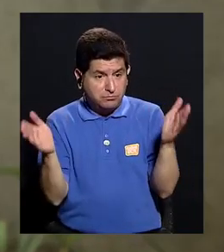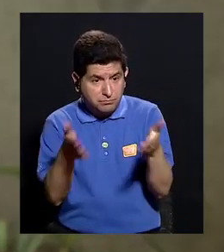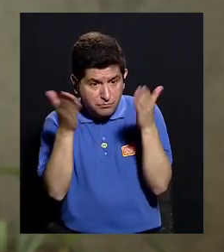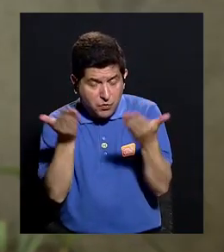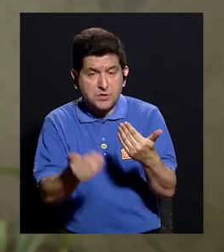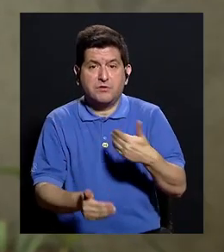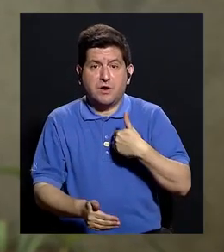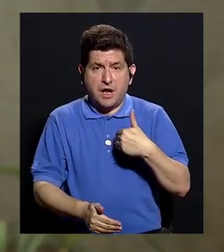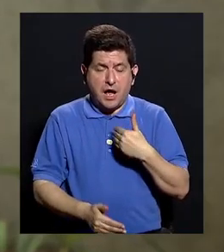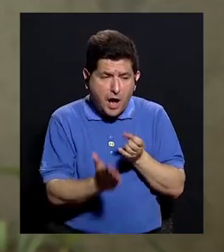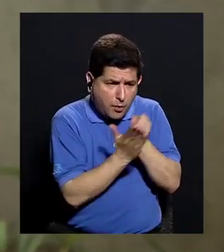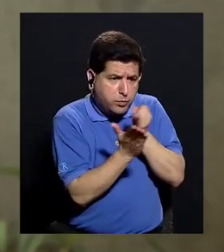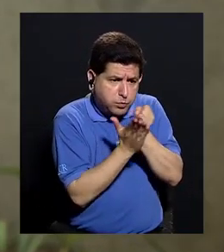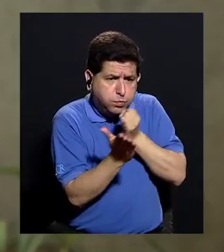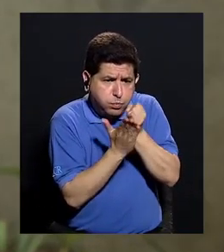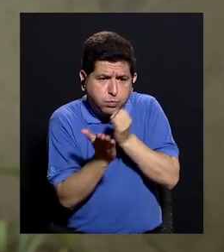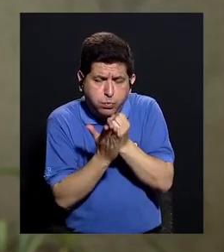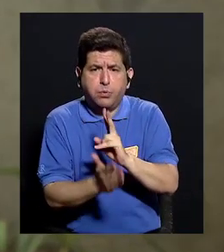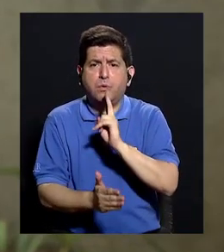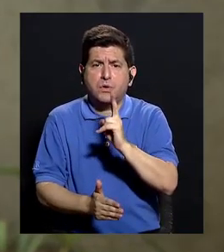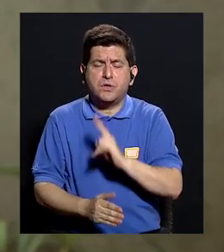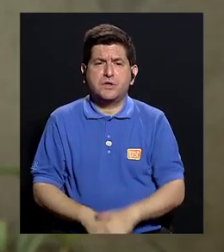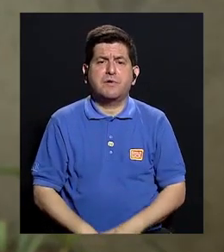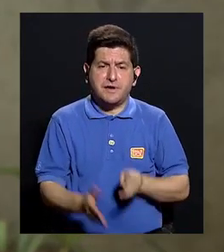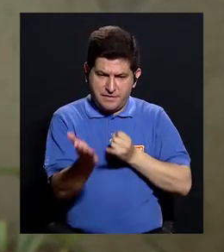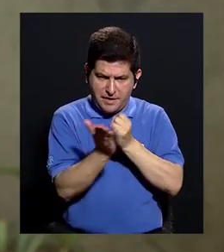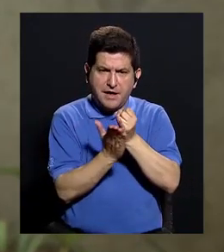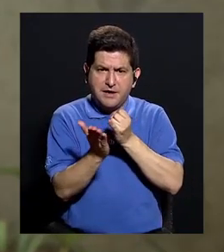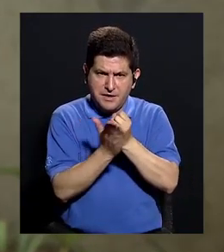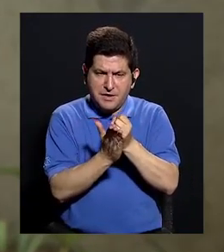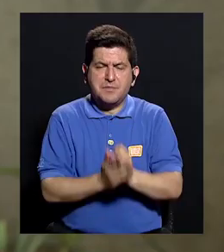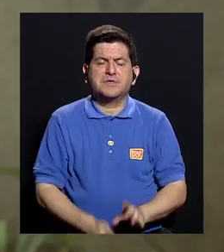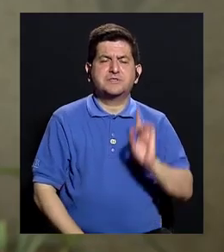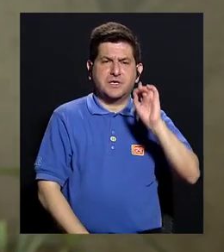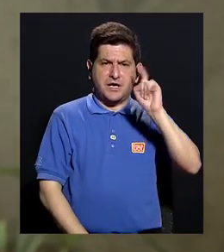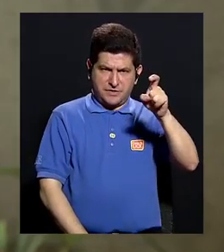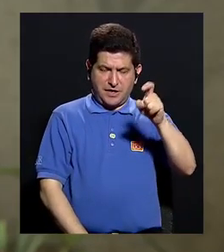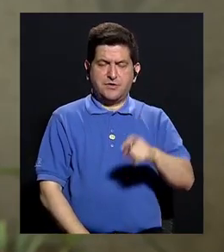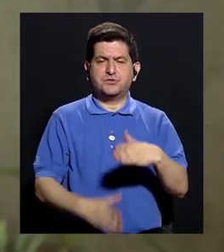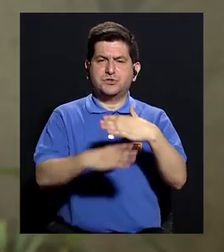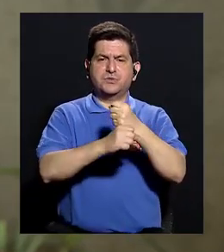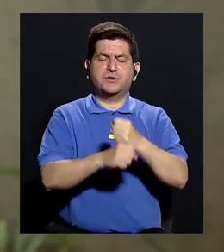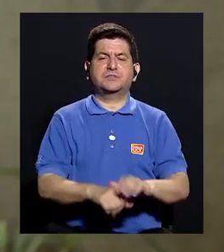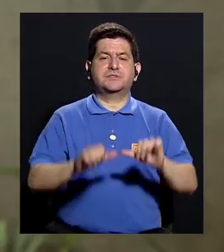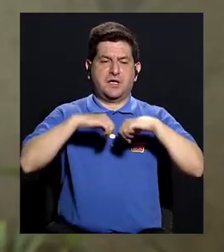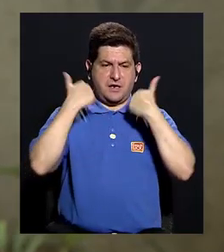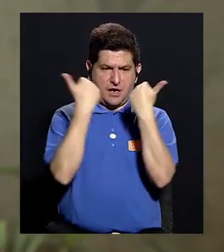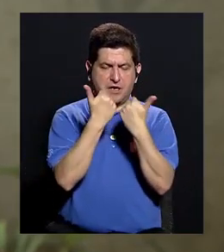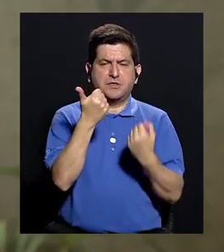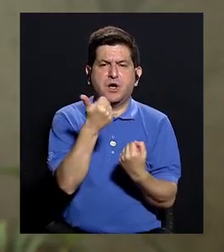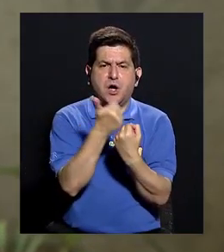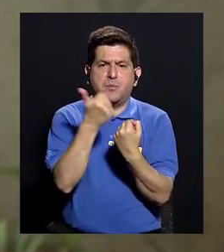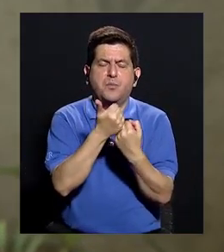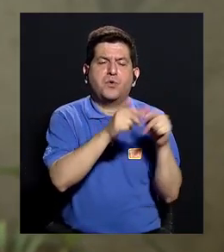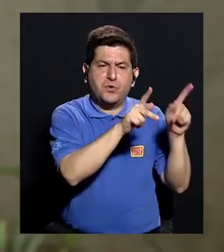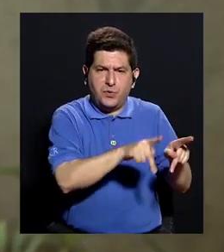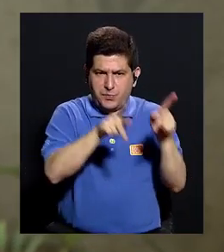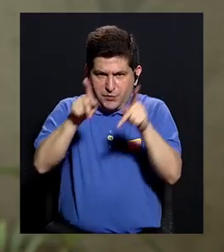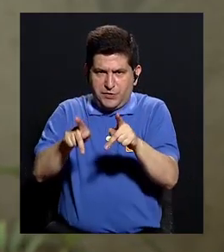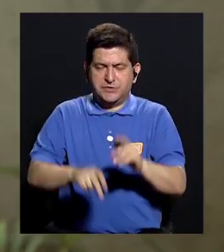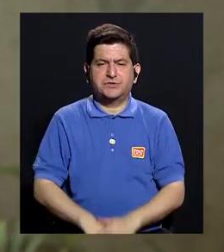motivar a que tengan más investigación y realmente se hiciera el diagnóstico. La asociación da apoyo a los